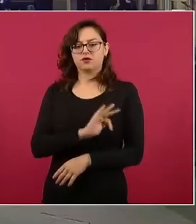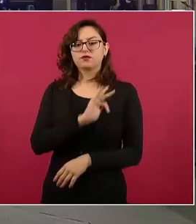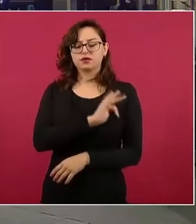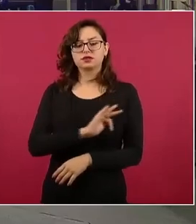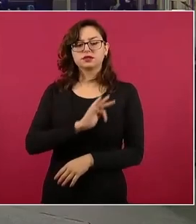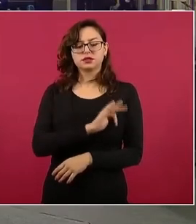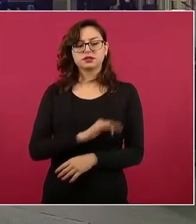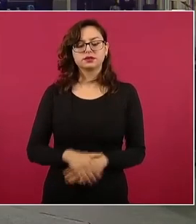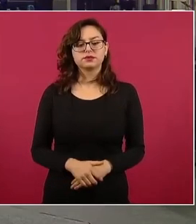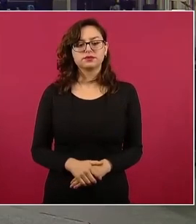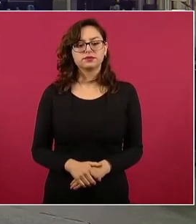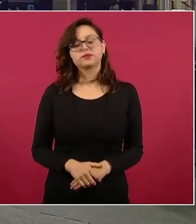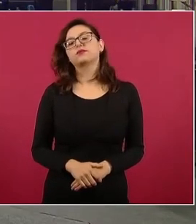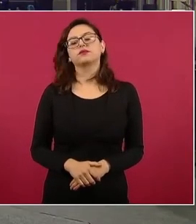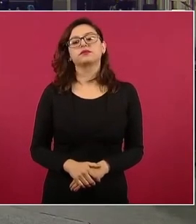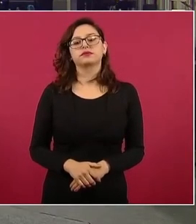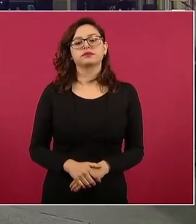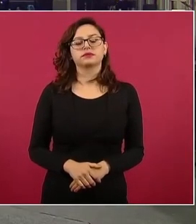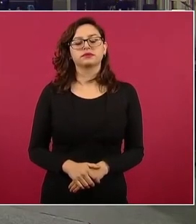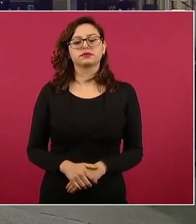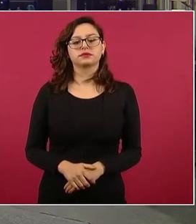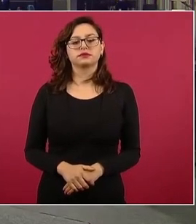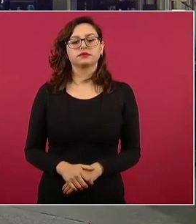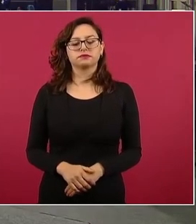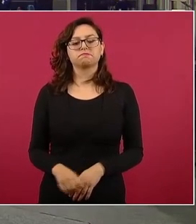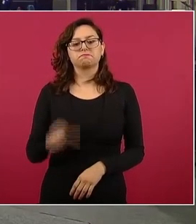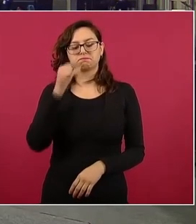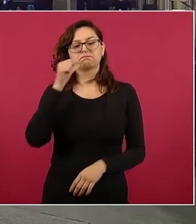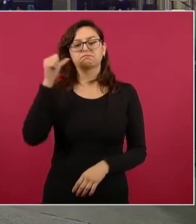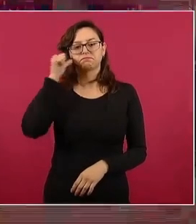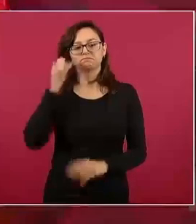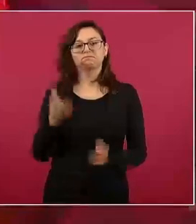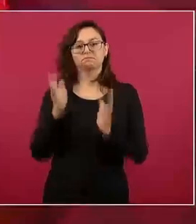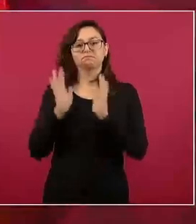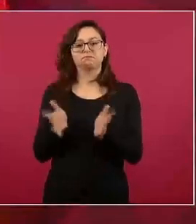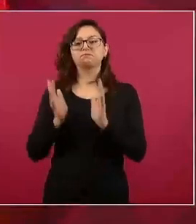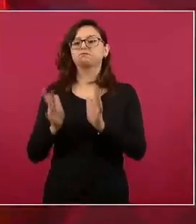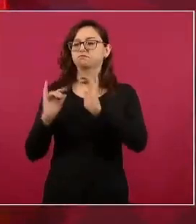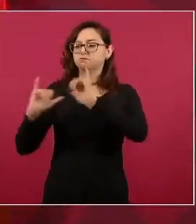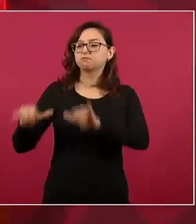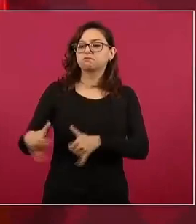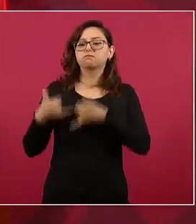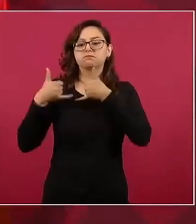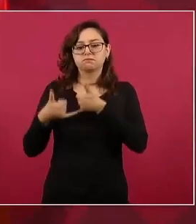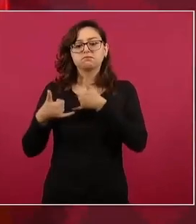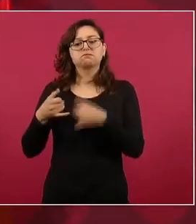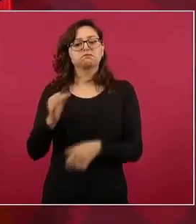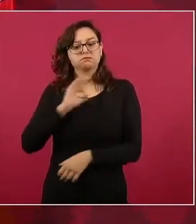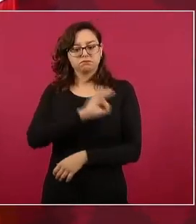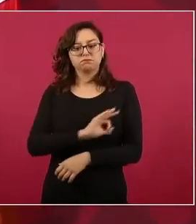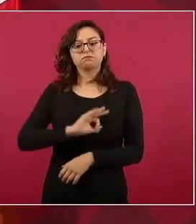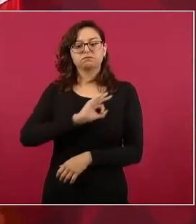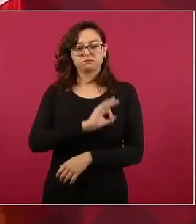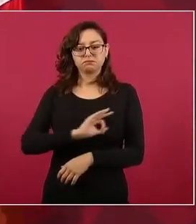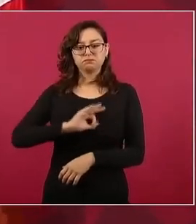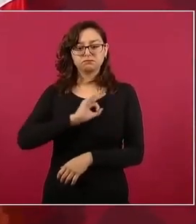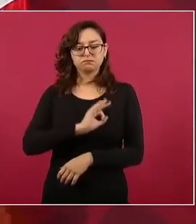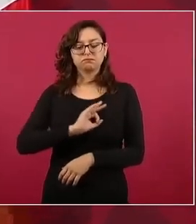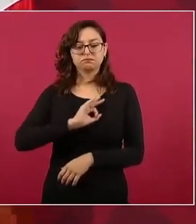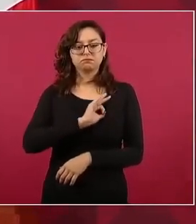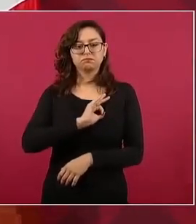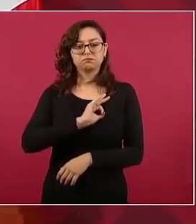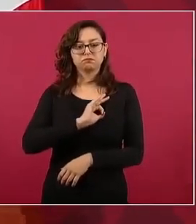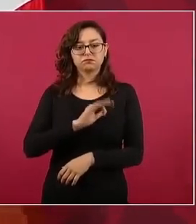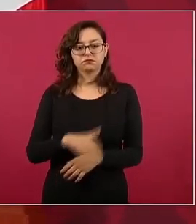ayer le hablé para felicitarlo y puse en